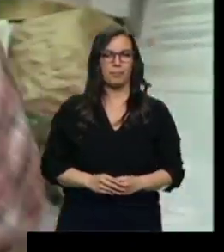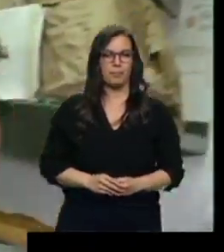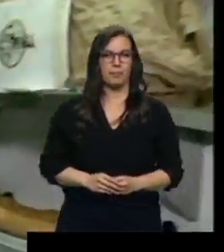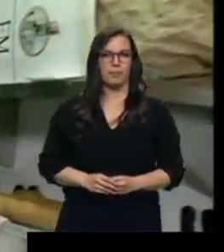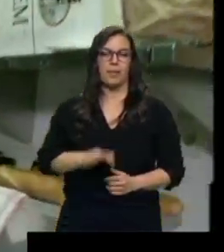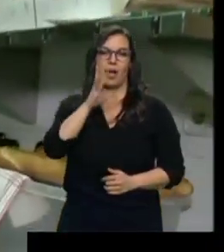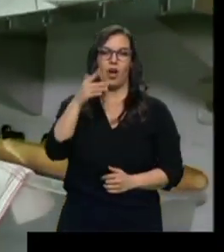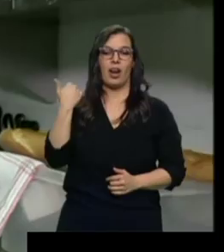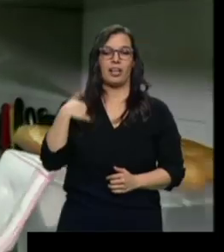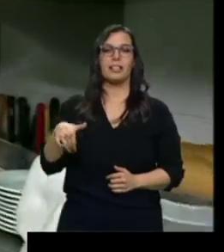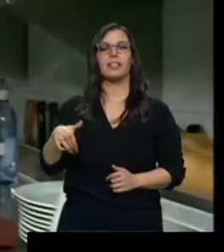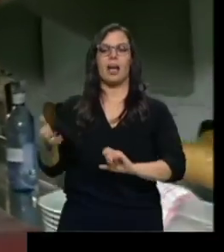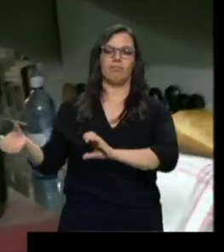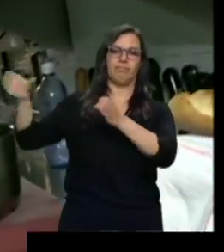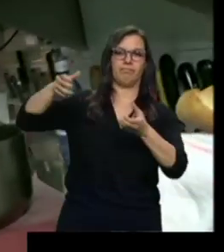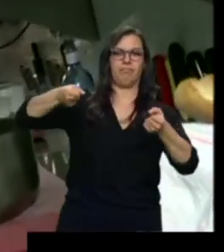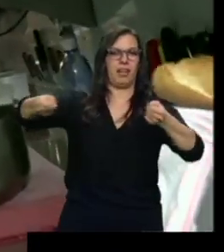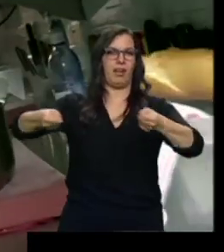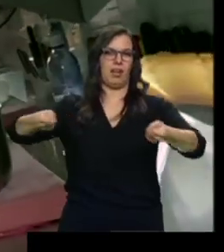Y ahora ya se les echo a Eva en la cazuela.